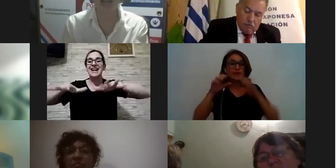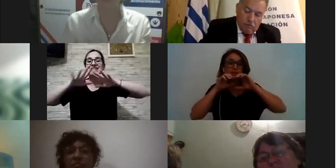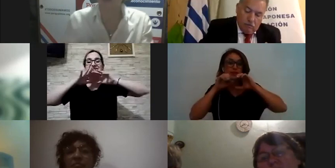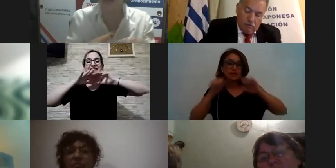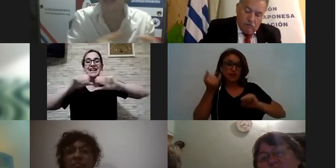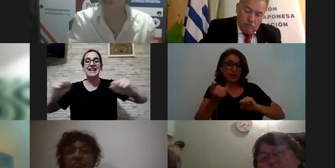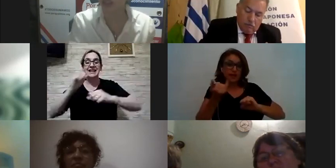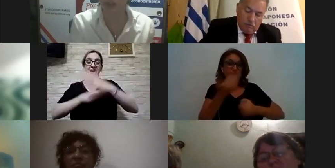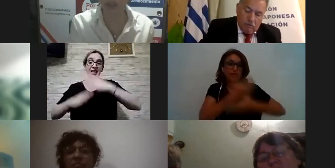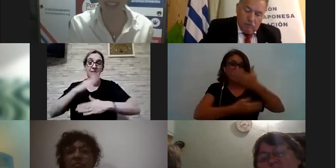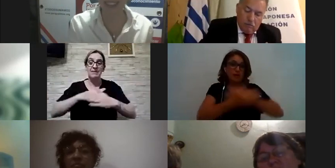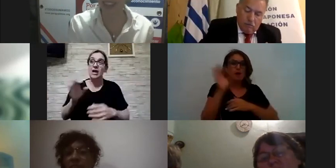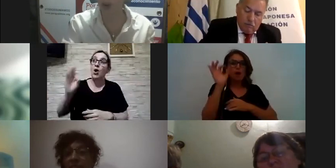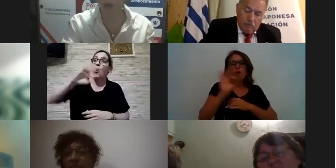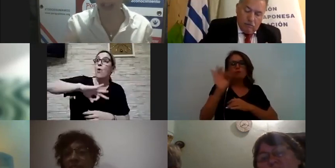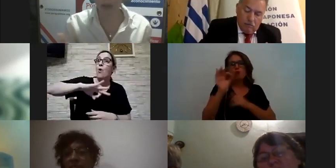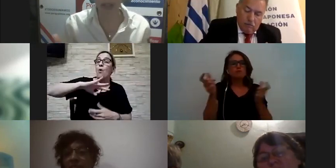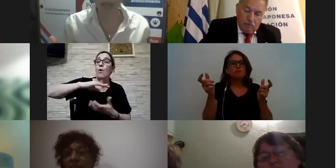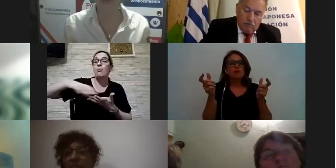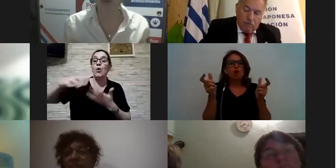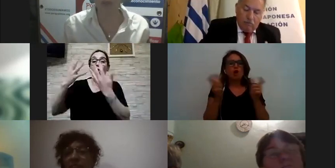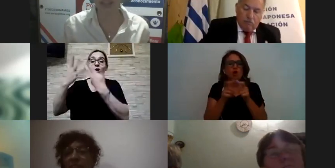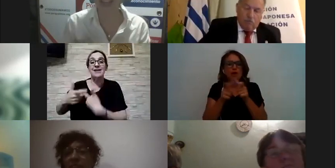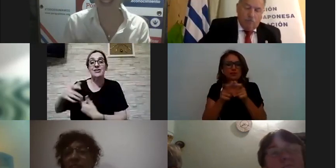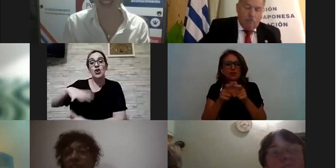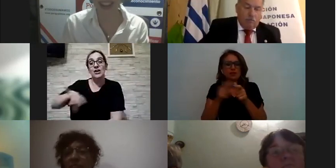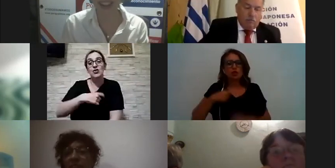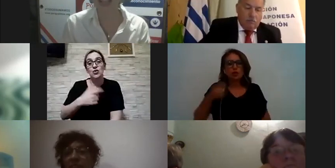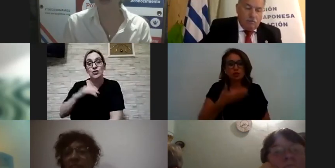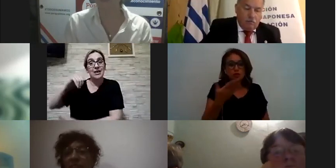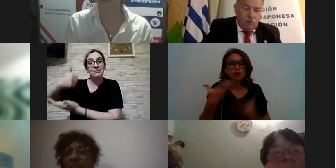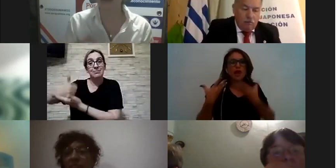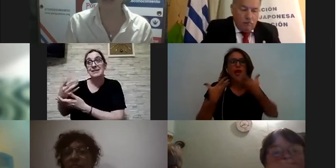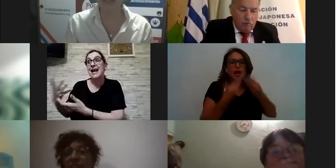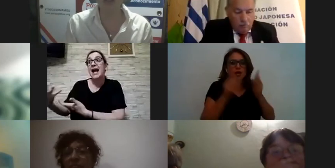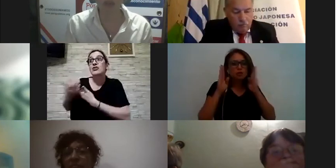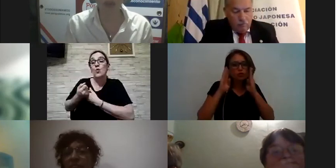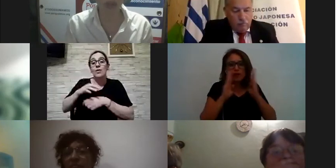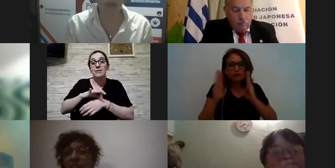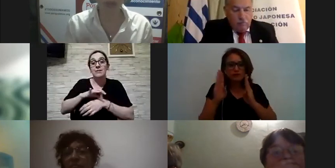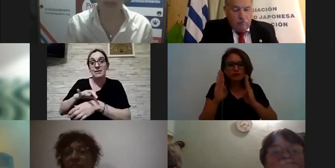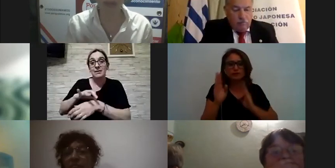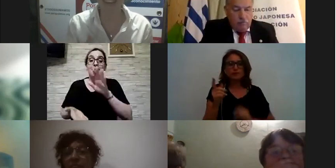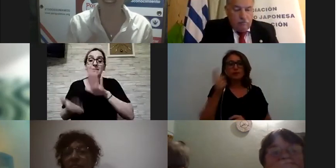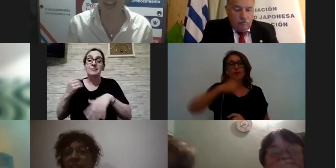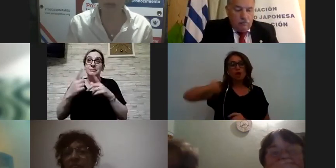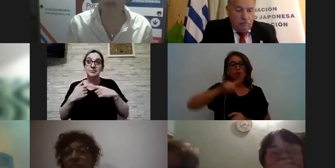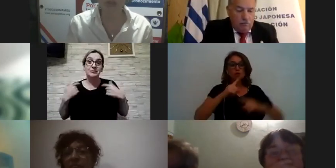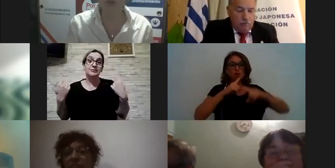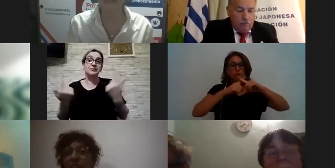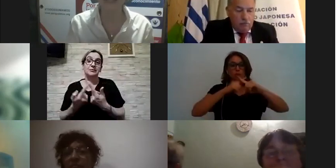discapacidad o hay organizaciones sociales en los lugares donde estamos que nos pueden orientar particularmente nosotros desde por igual más